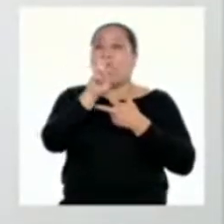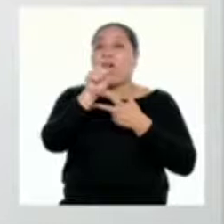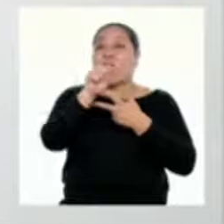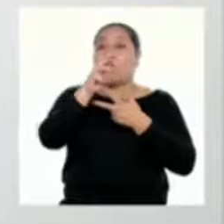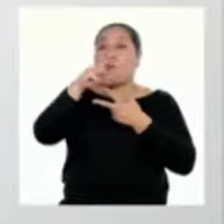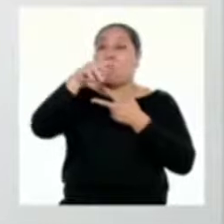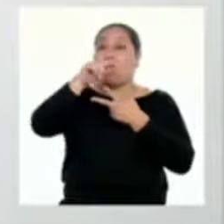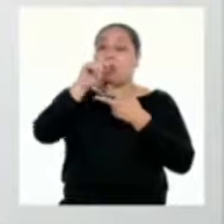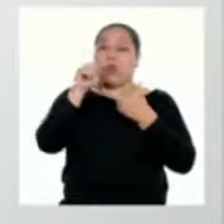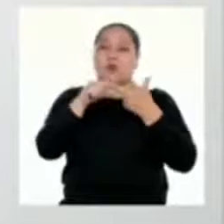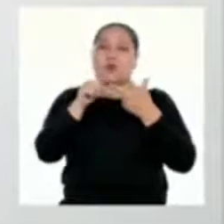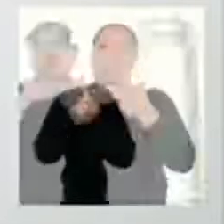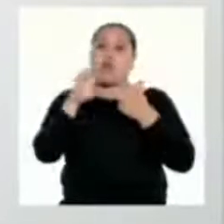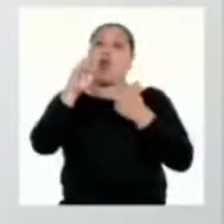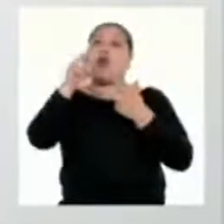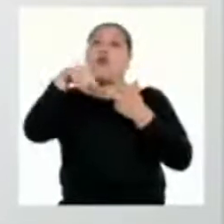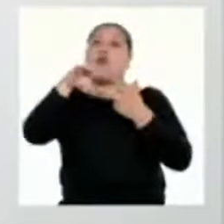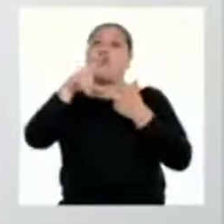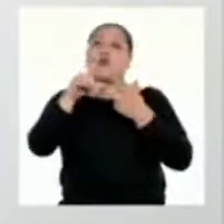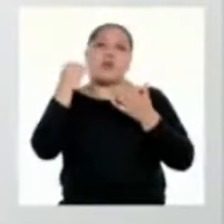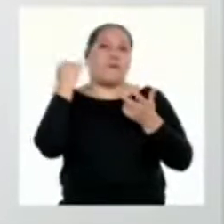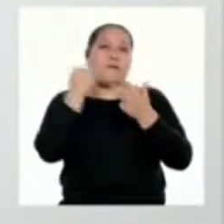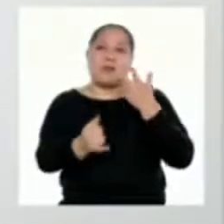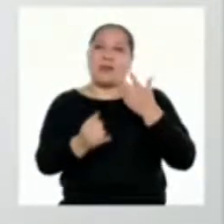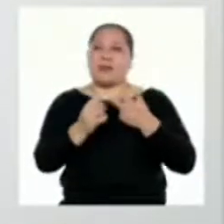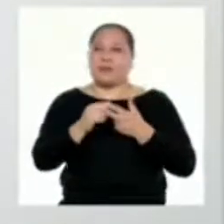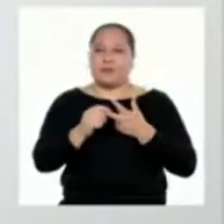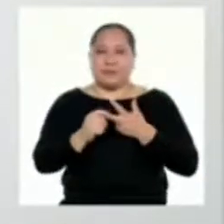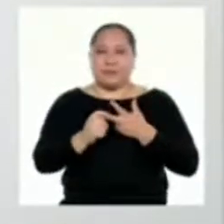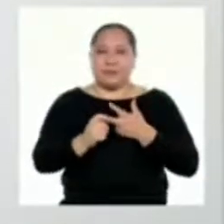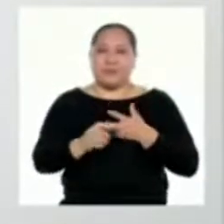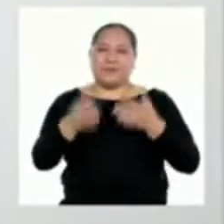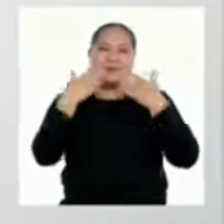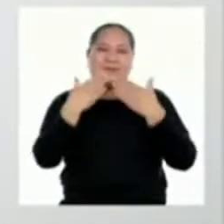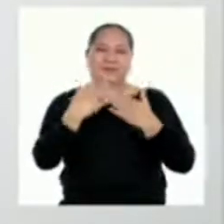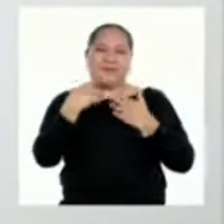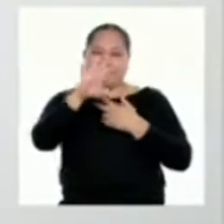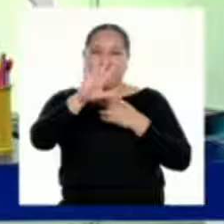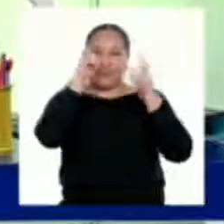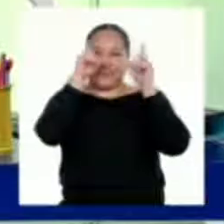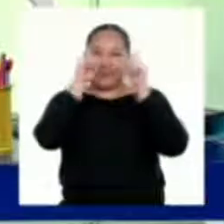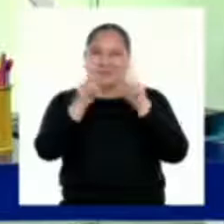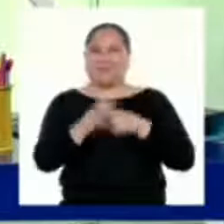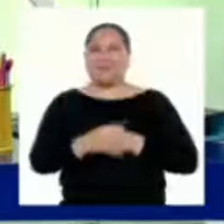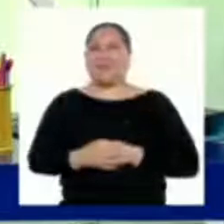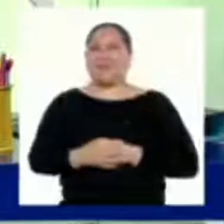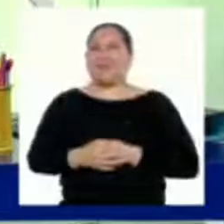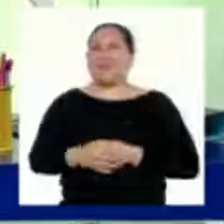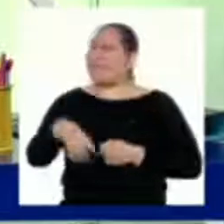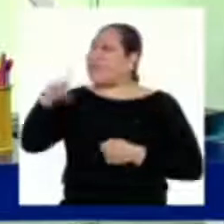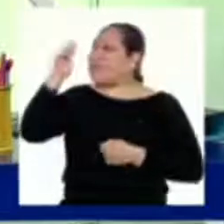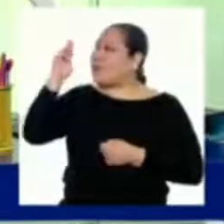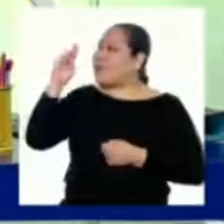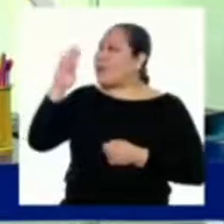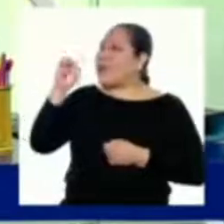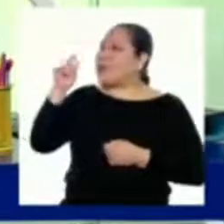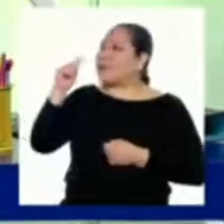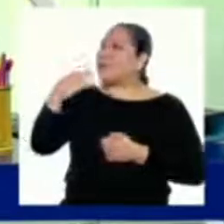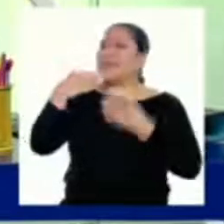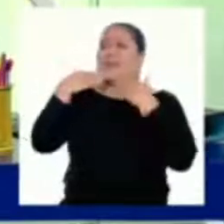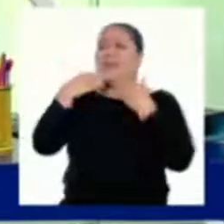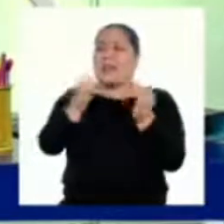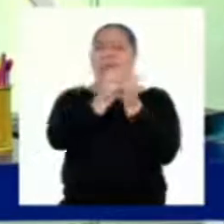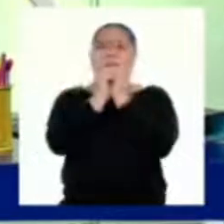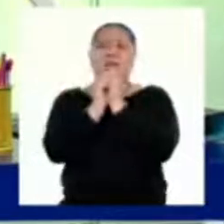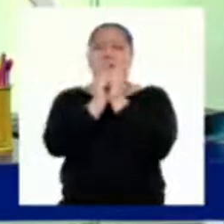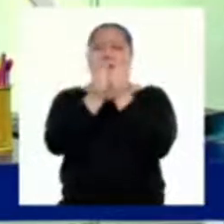conclusiones de la idea que se sustentó Muchas gracias por tu pregunta Profesora Betsy muchísimas gracias por acompañarnos el